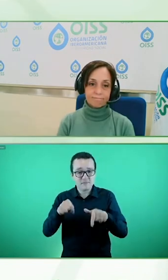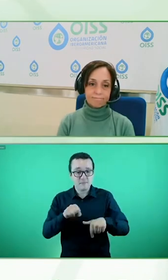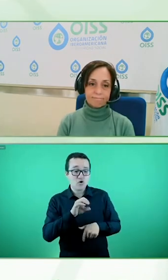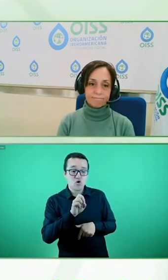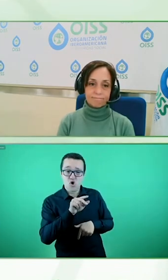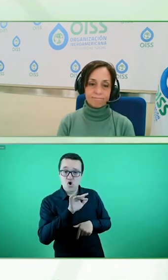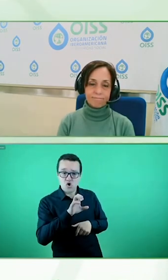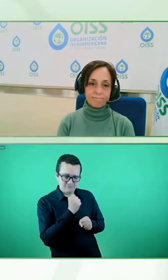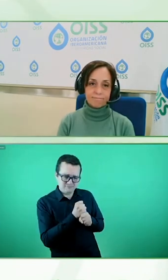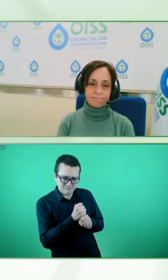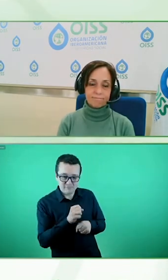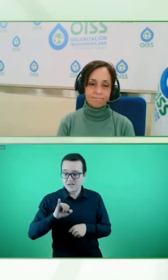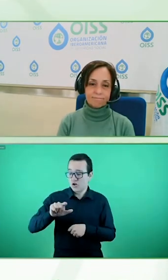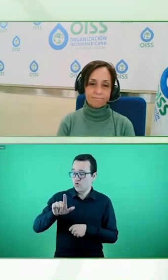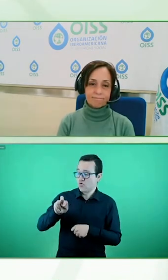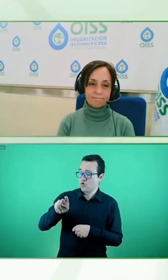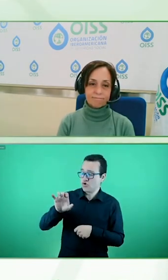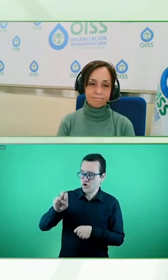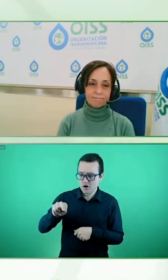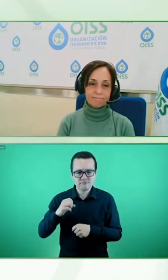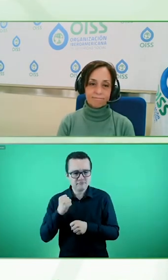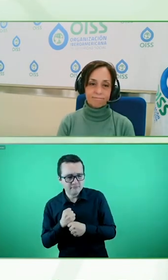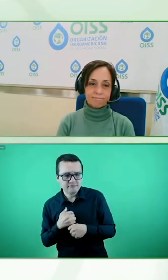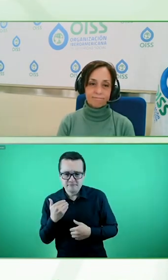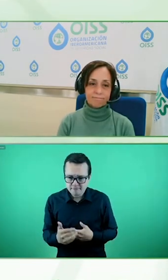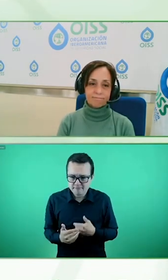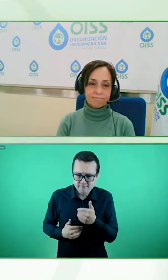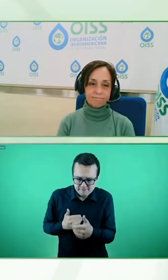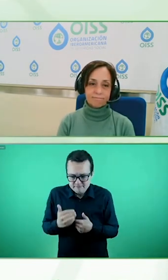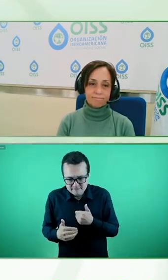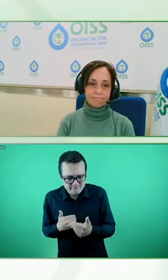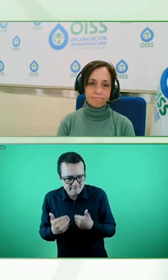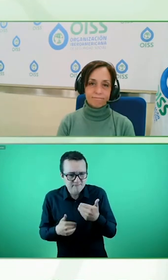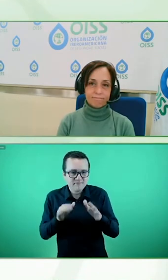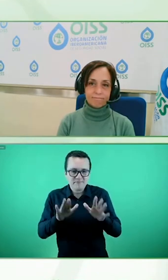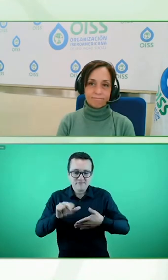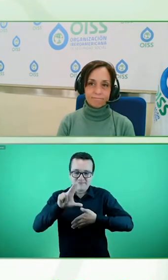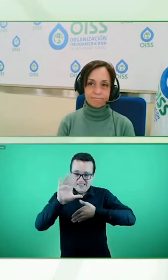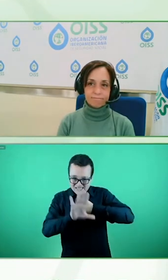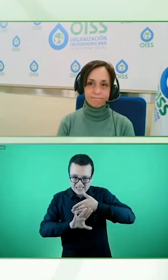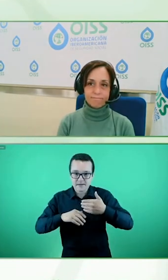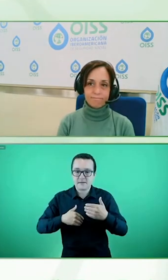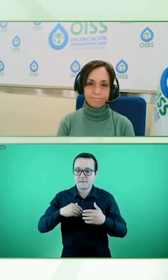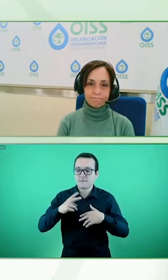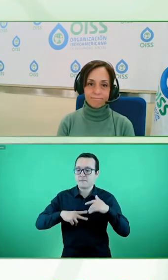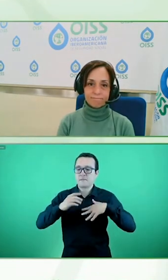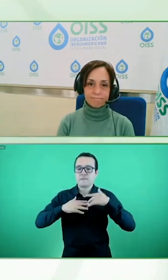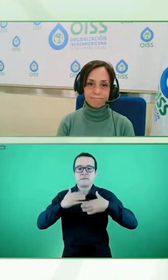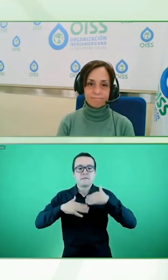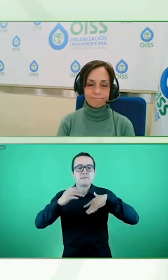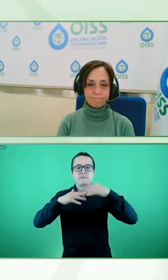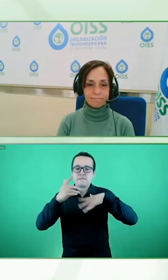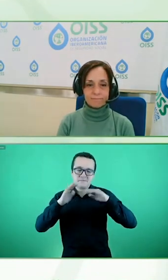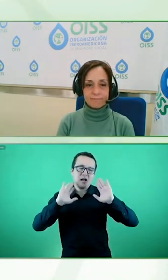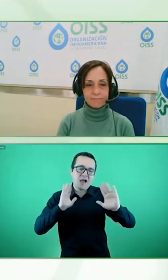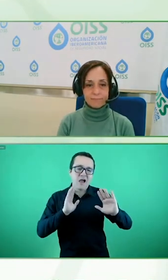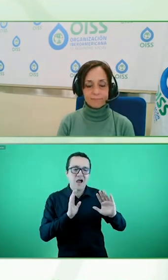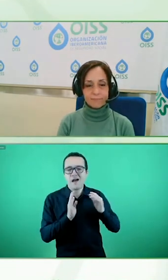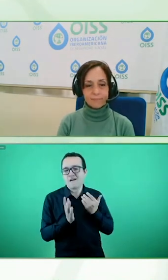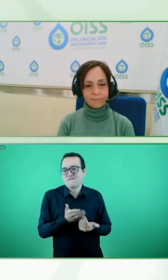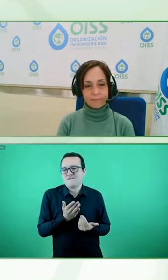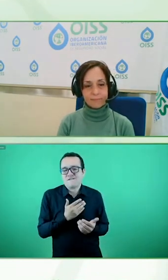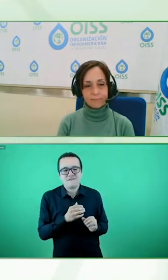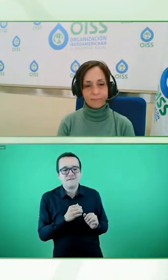hemos ido haciendo nuestros pinitos en la región en Latinoamérica sin lugar a dudas el tener un idioma común es mucho más que un idioma común son unas cuestiones